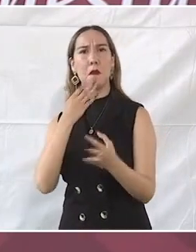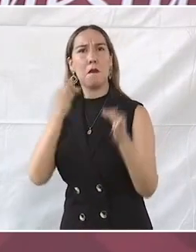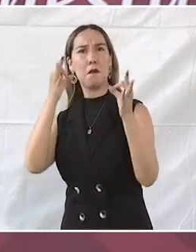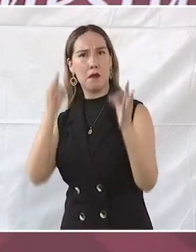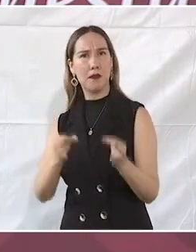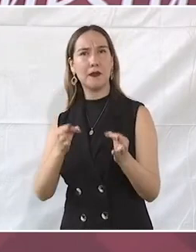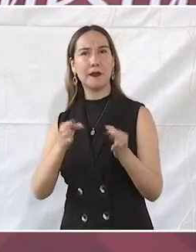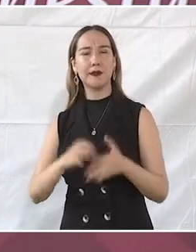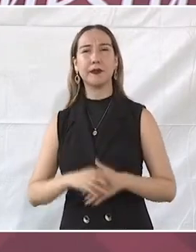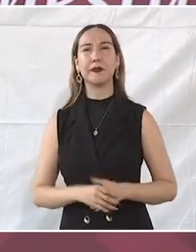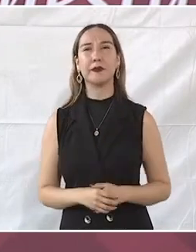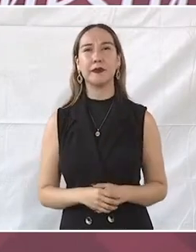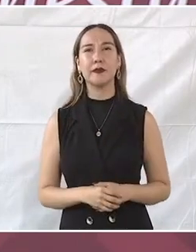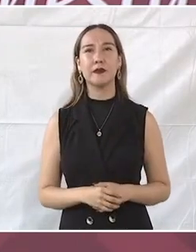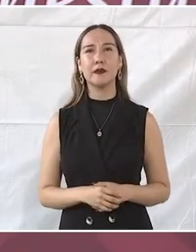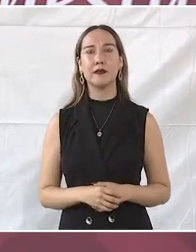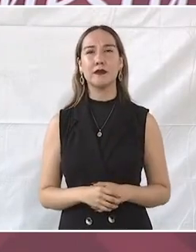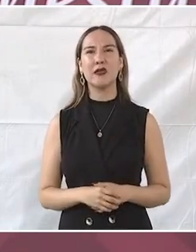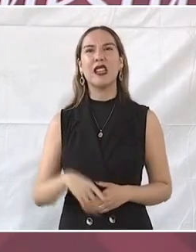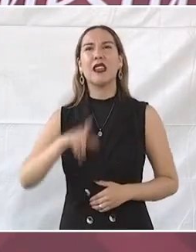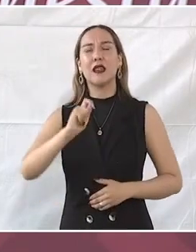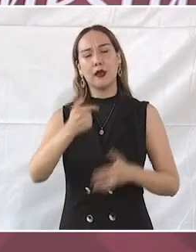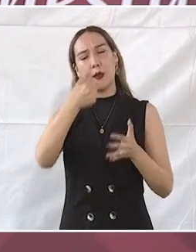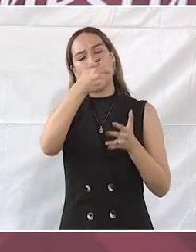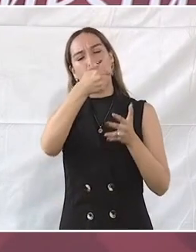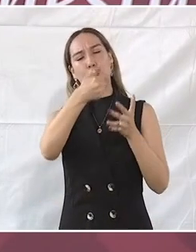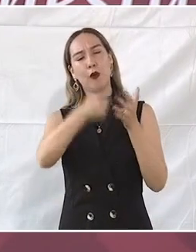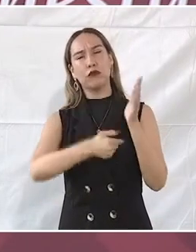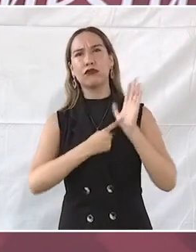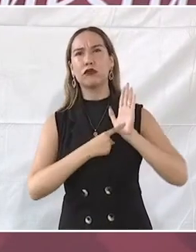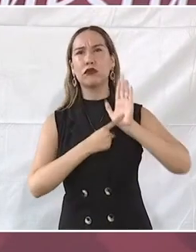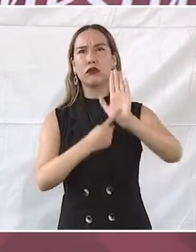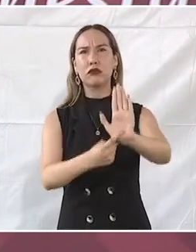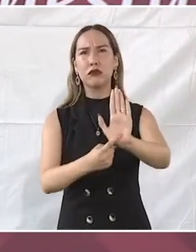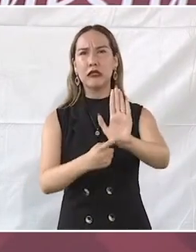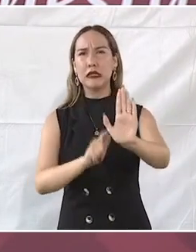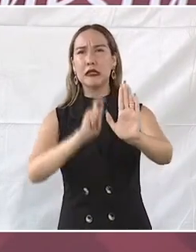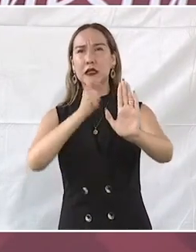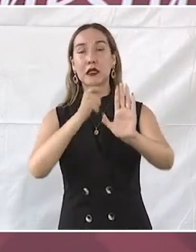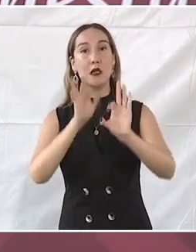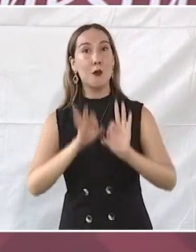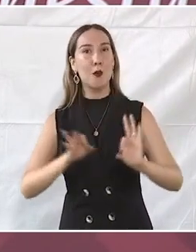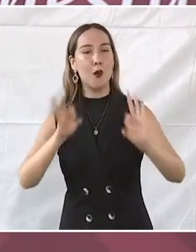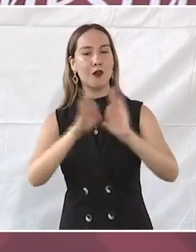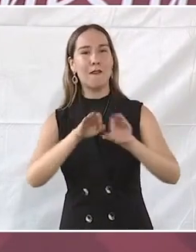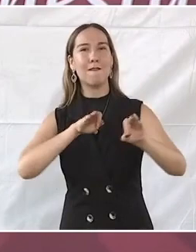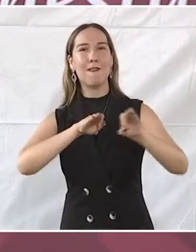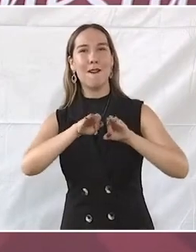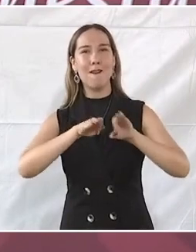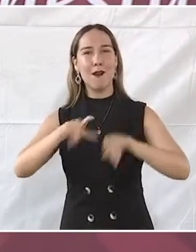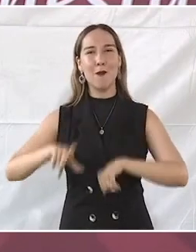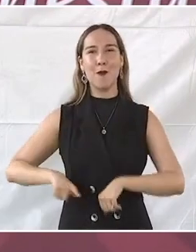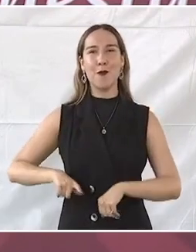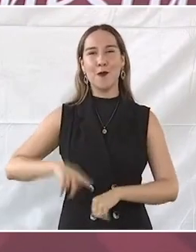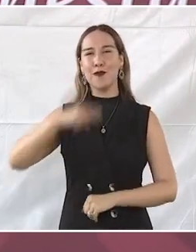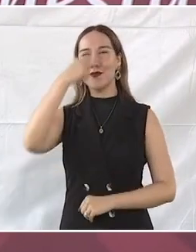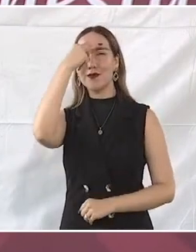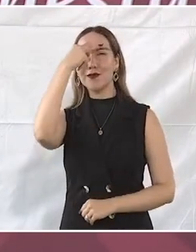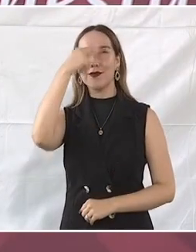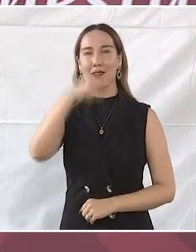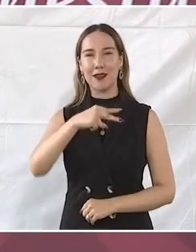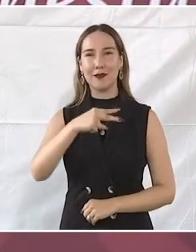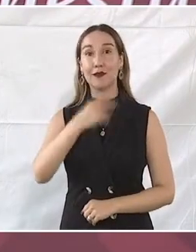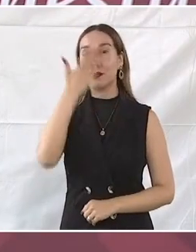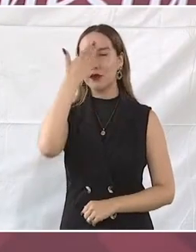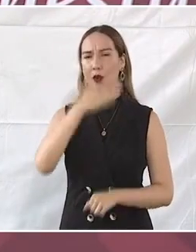directa. Todos estos resultados dan constancia del trabajo y la visión de este gobierno, que no es otra que la de